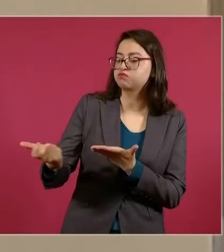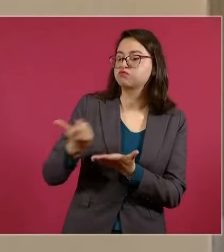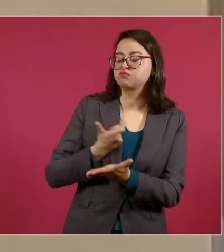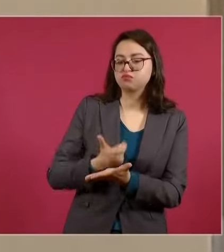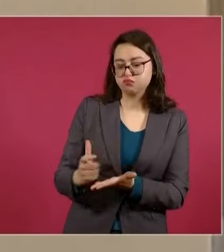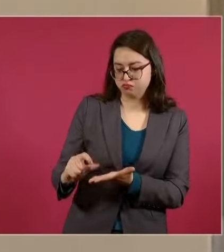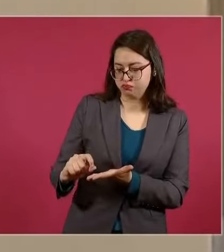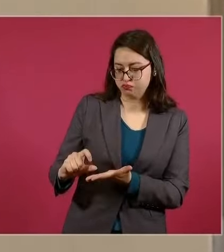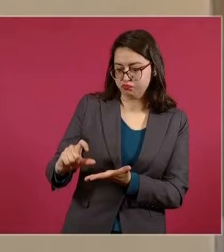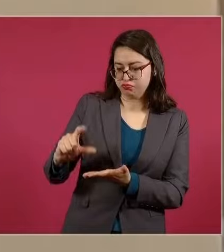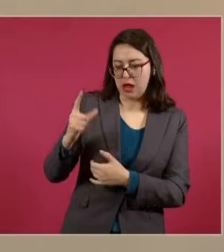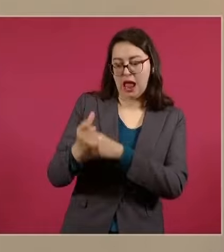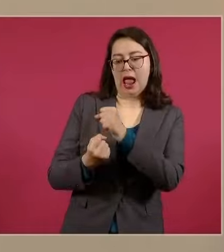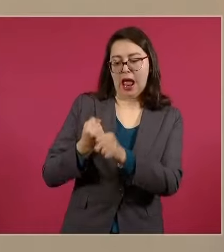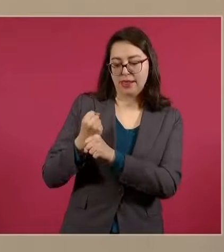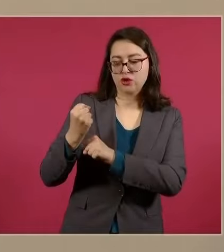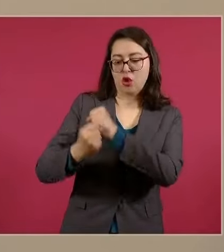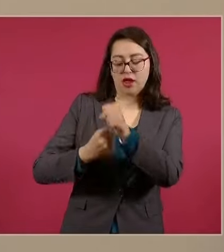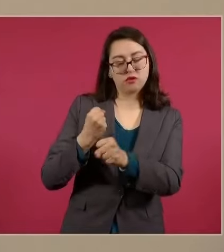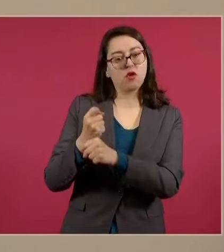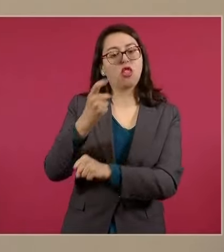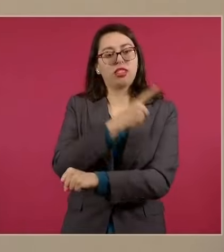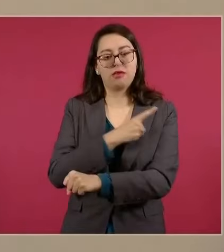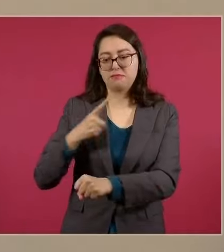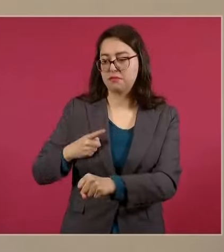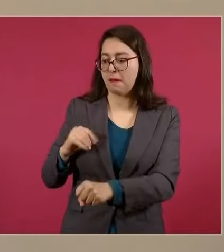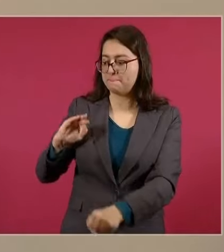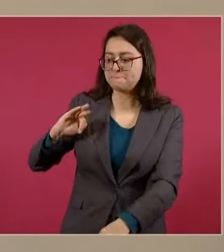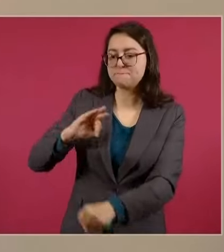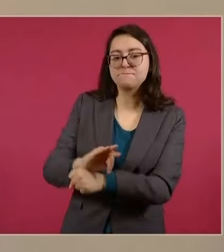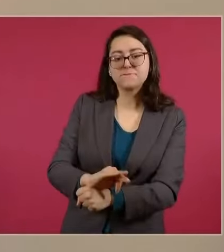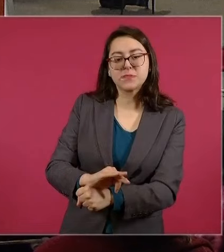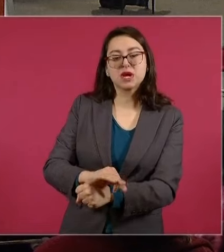irán dando año con año de manera progresiva.